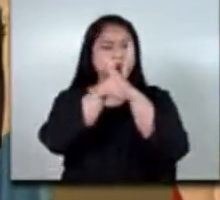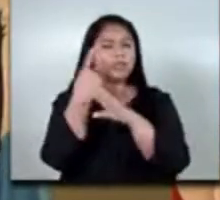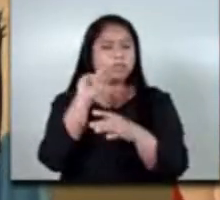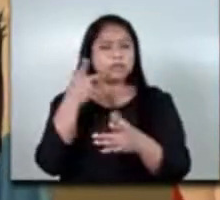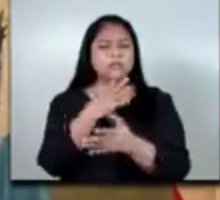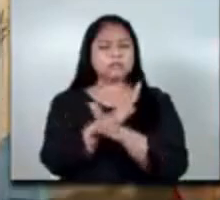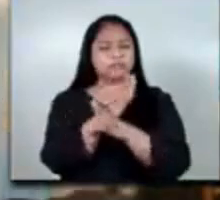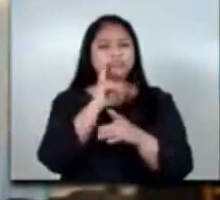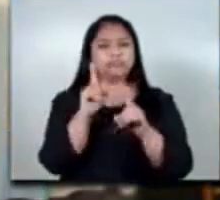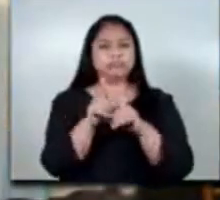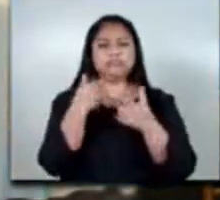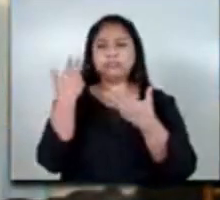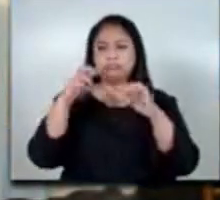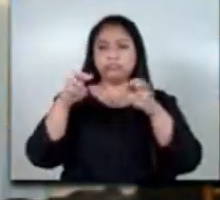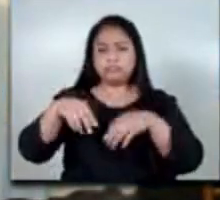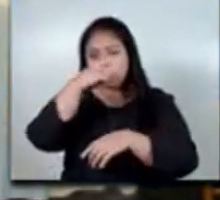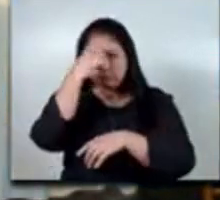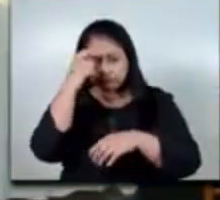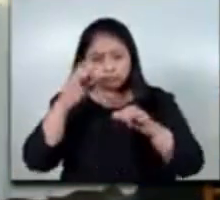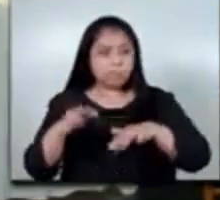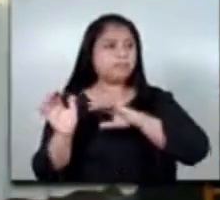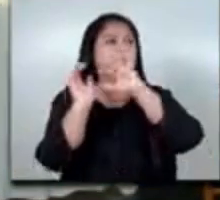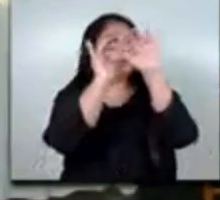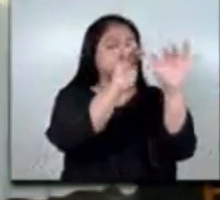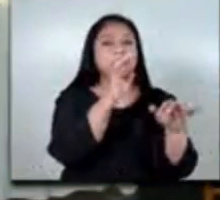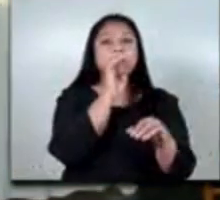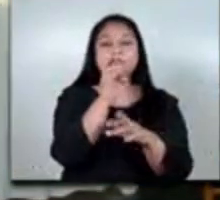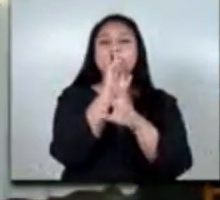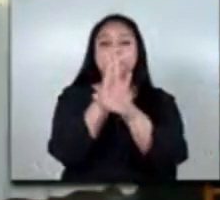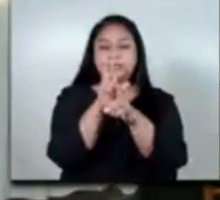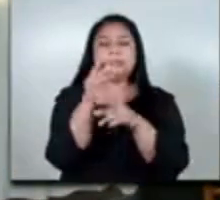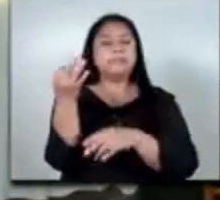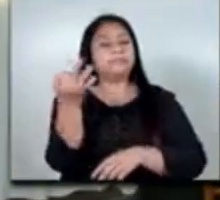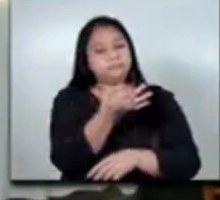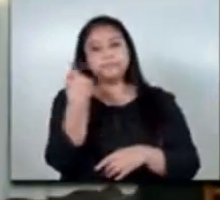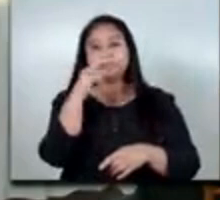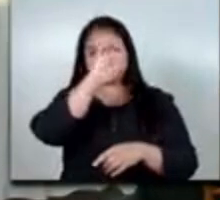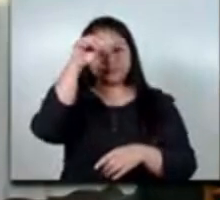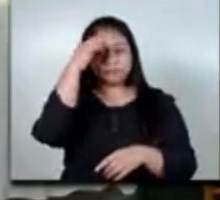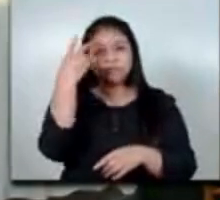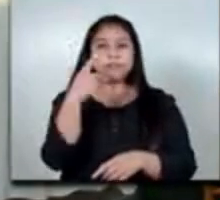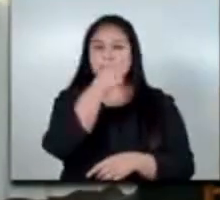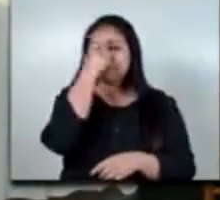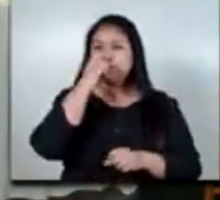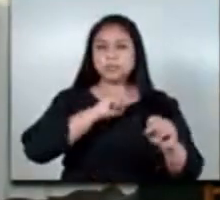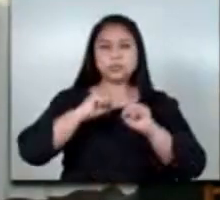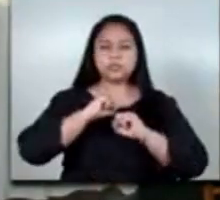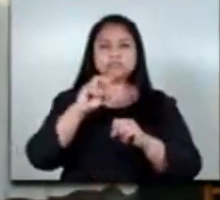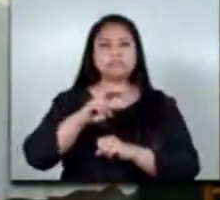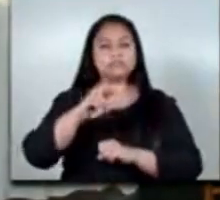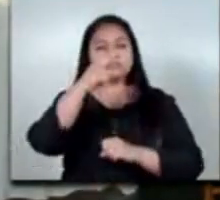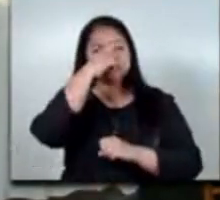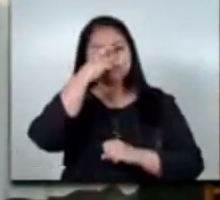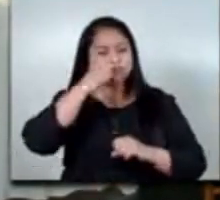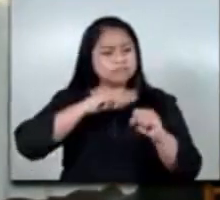efectiva de las personas trabajadoras migrantes y es una respuesta eficaz a las políticas de empleo y las necesidades de trabajo